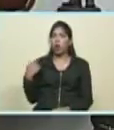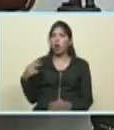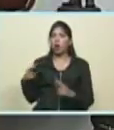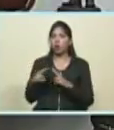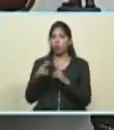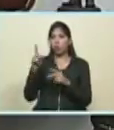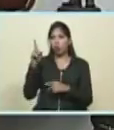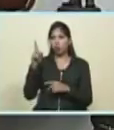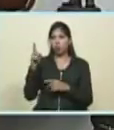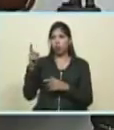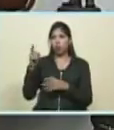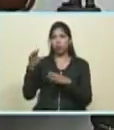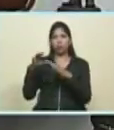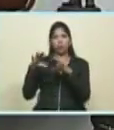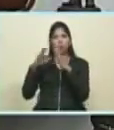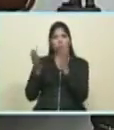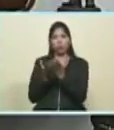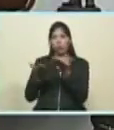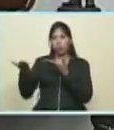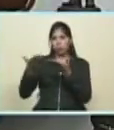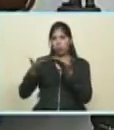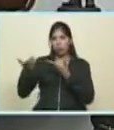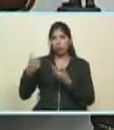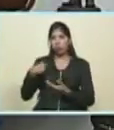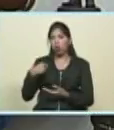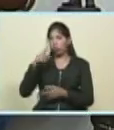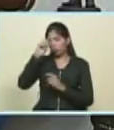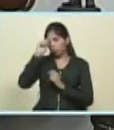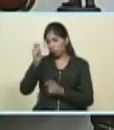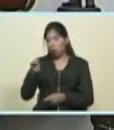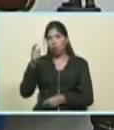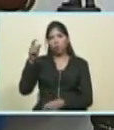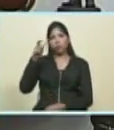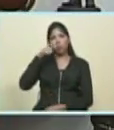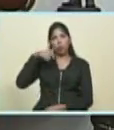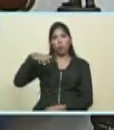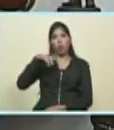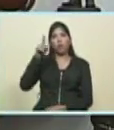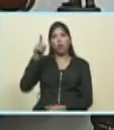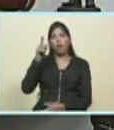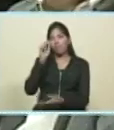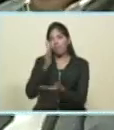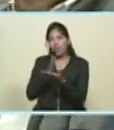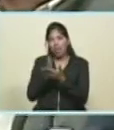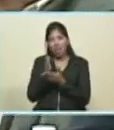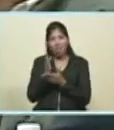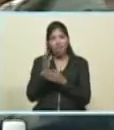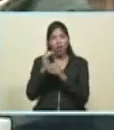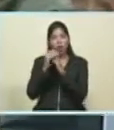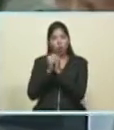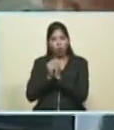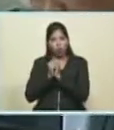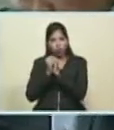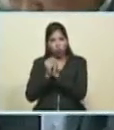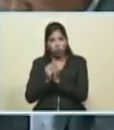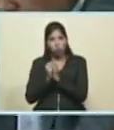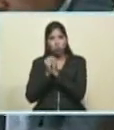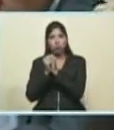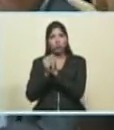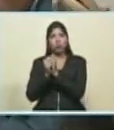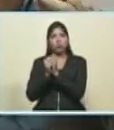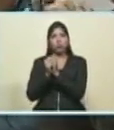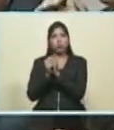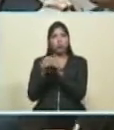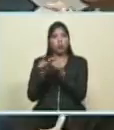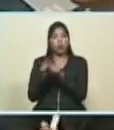islámica de cooperación mundial admiro al pueblo islámico su fe su oración cuando